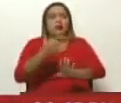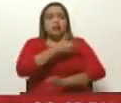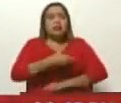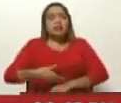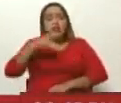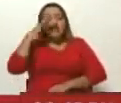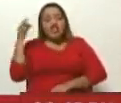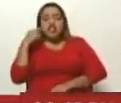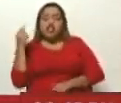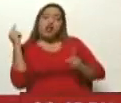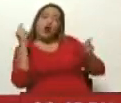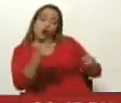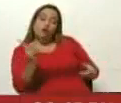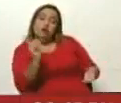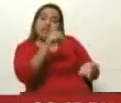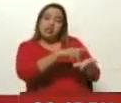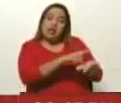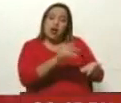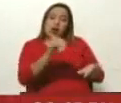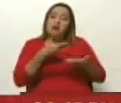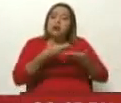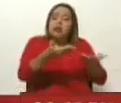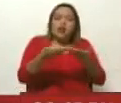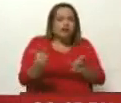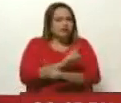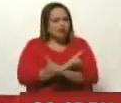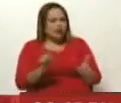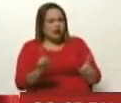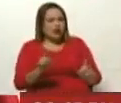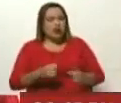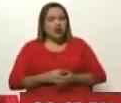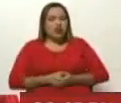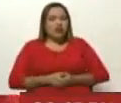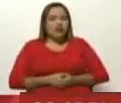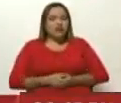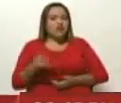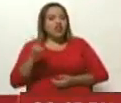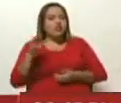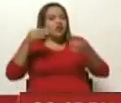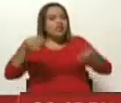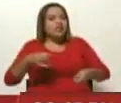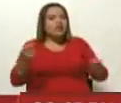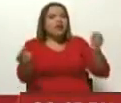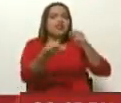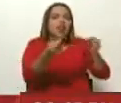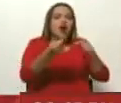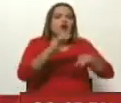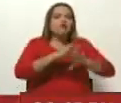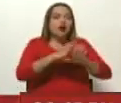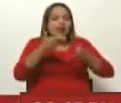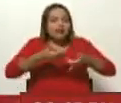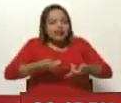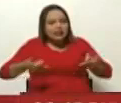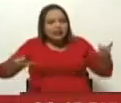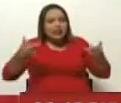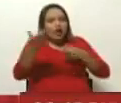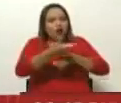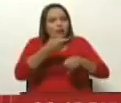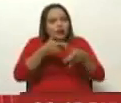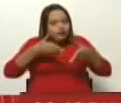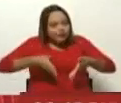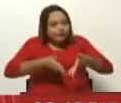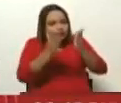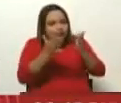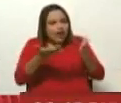algo o porque nos ofrecieron estos. No. Hemos estado en diálogo porque siempre ha sido la línea del gobierno. ¿Qué hay